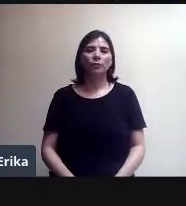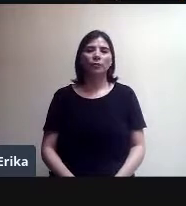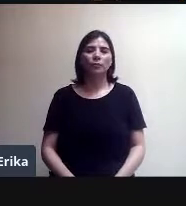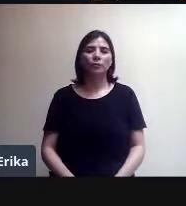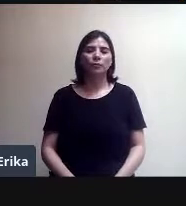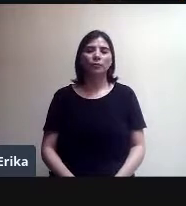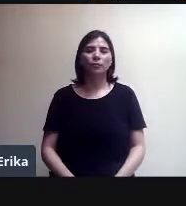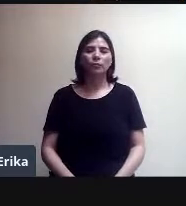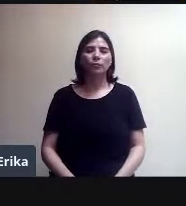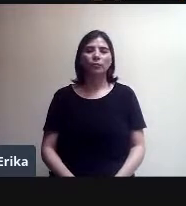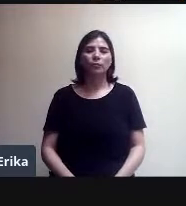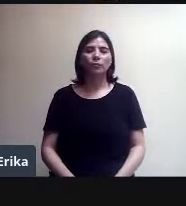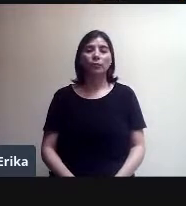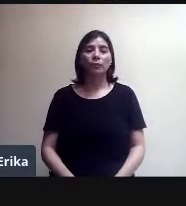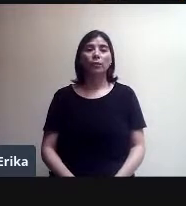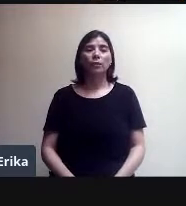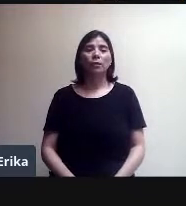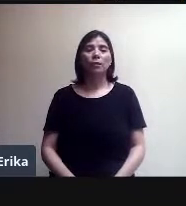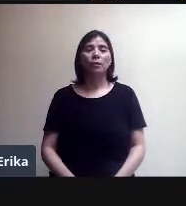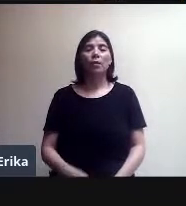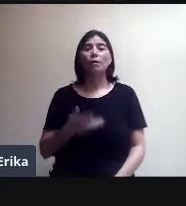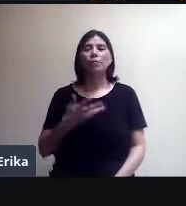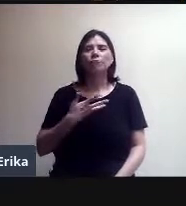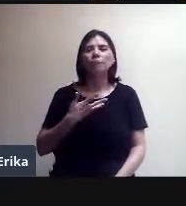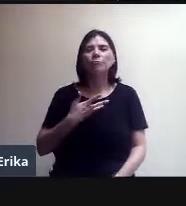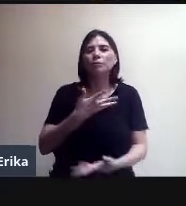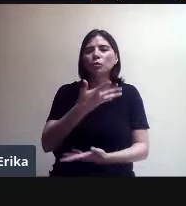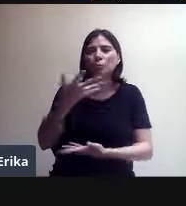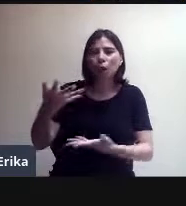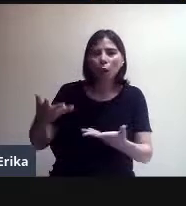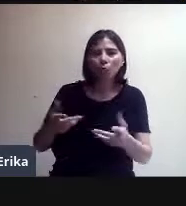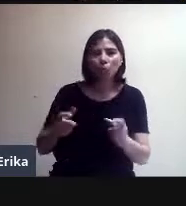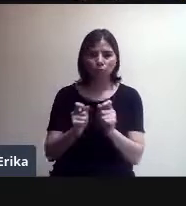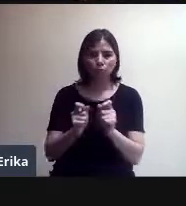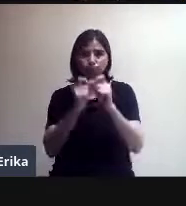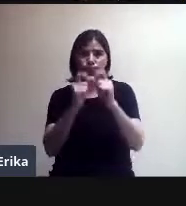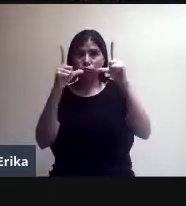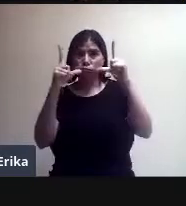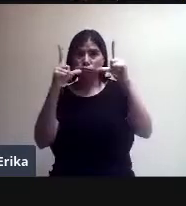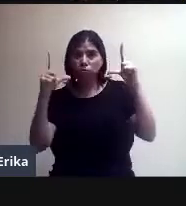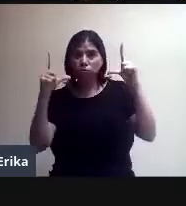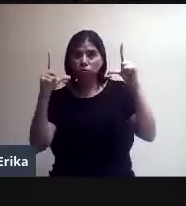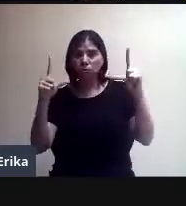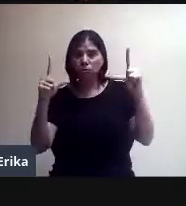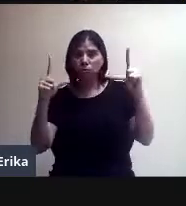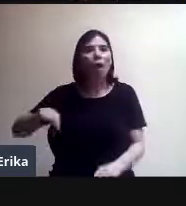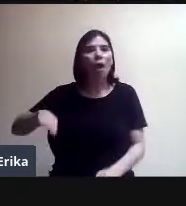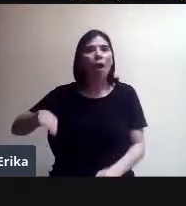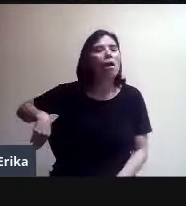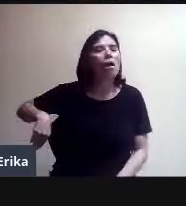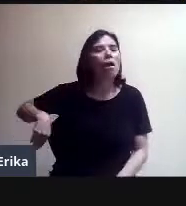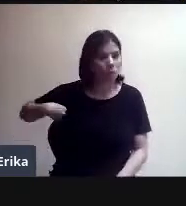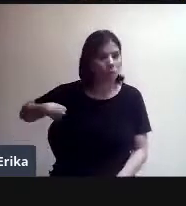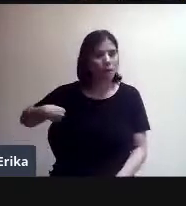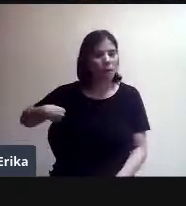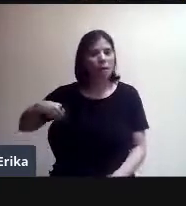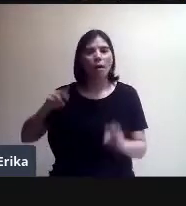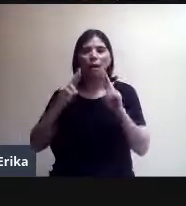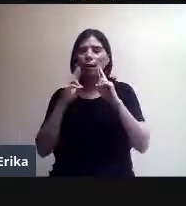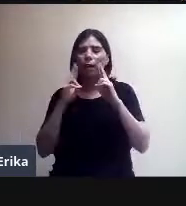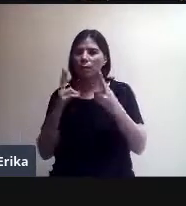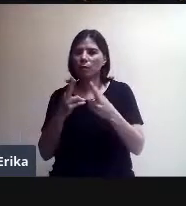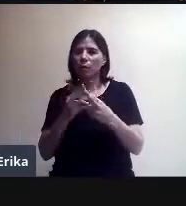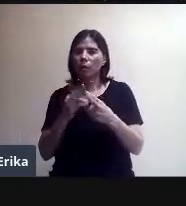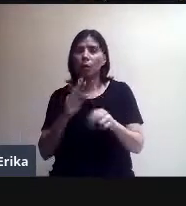Hay que compartir la pantalla y grabar la sesión porque no todos los alumnos se van a poder conectar.